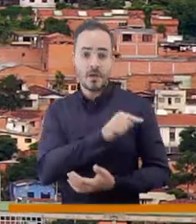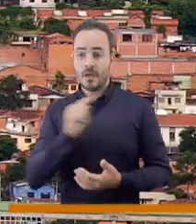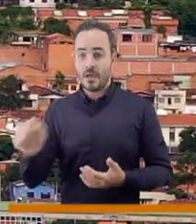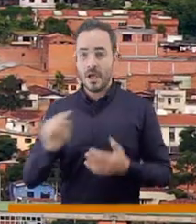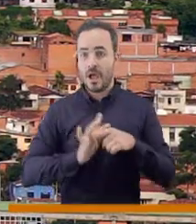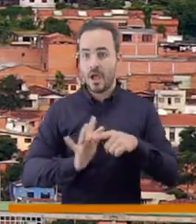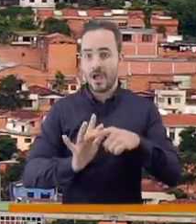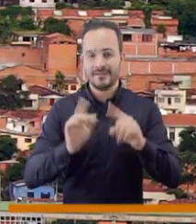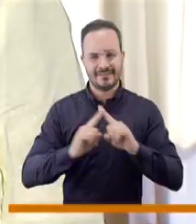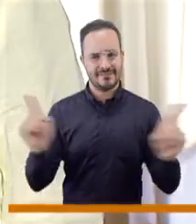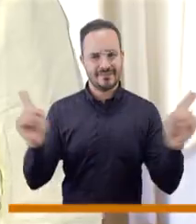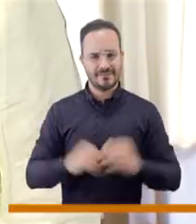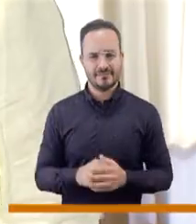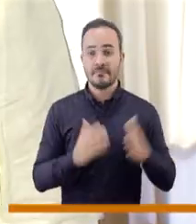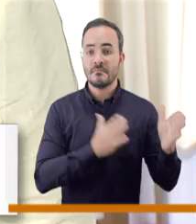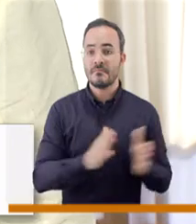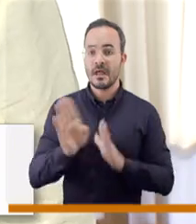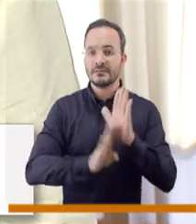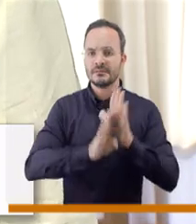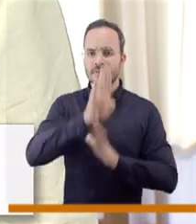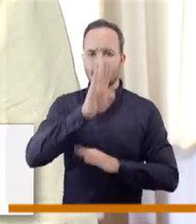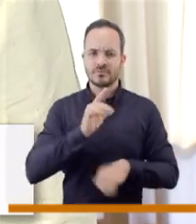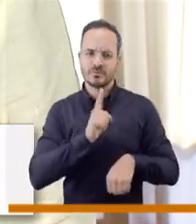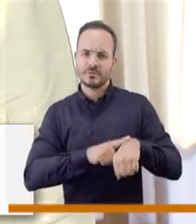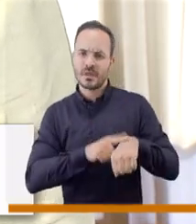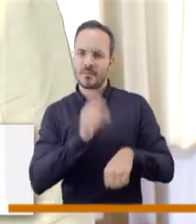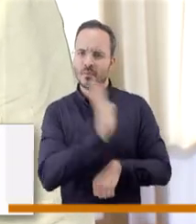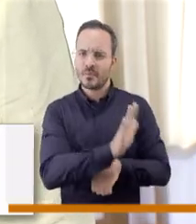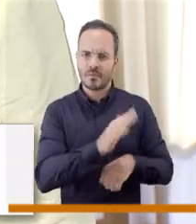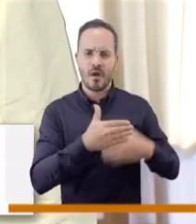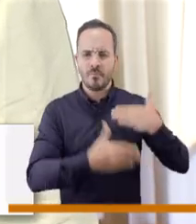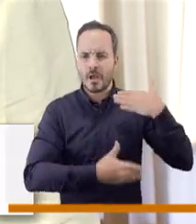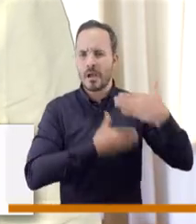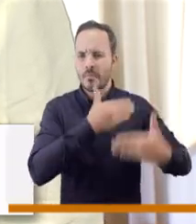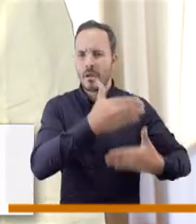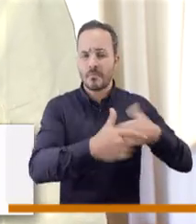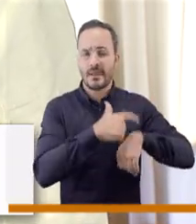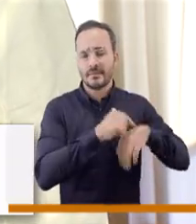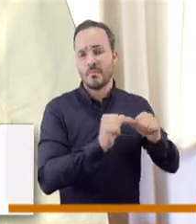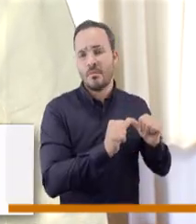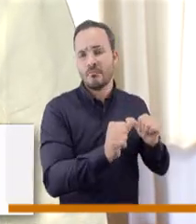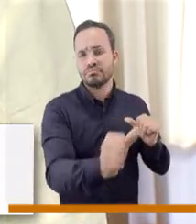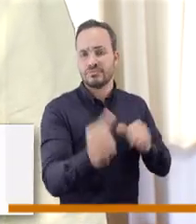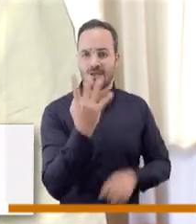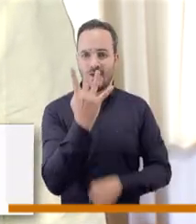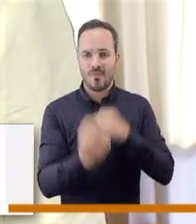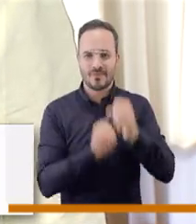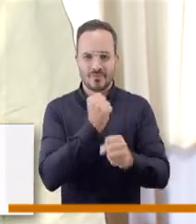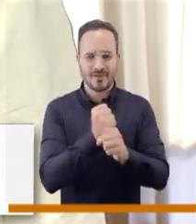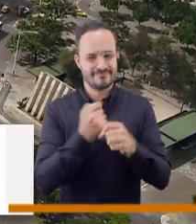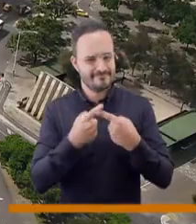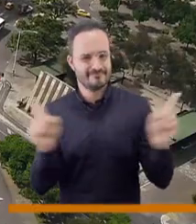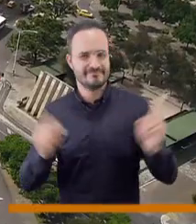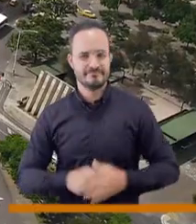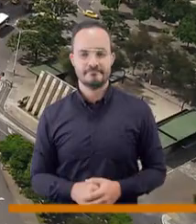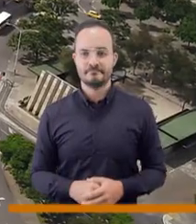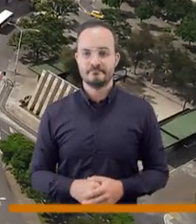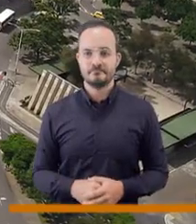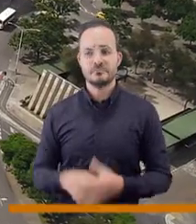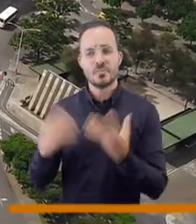en tiempos diferentes. El Plan de Desarrollo tiene una evolución durante cuatro años.